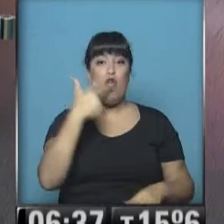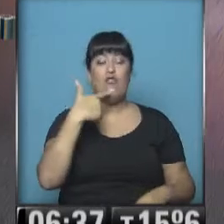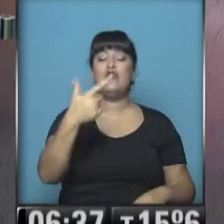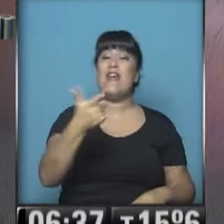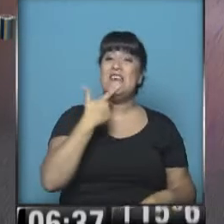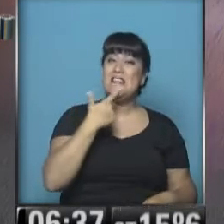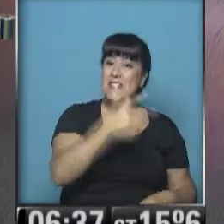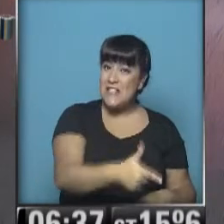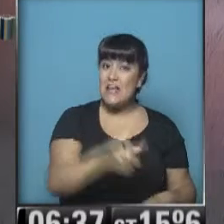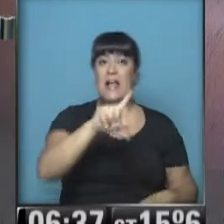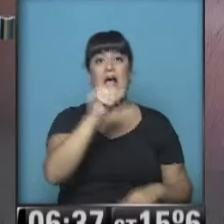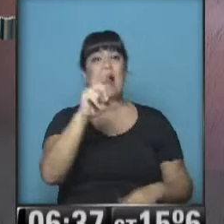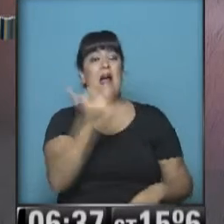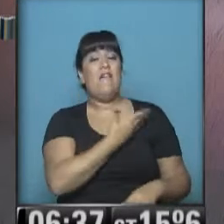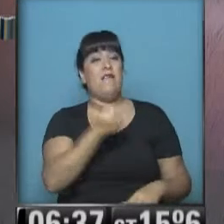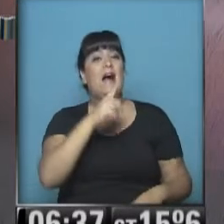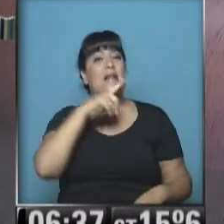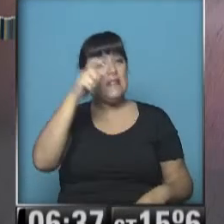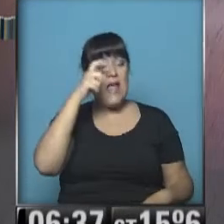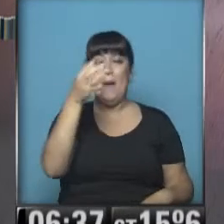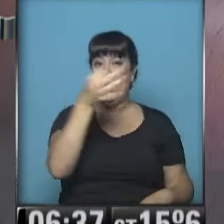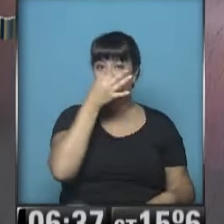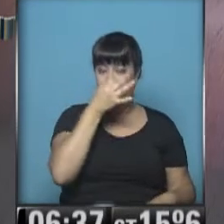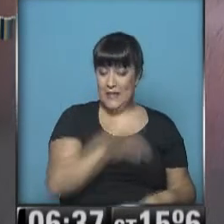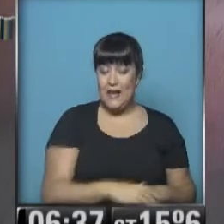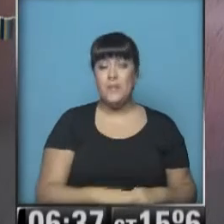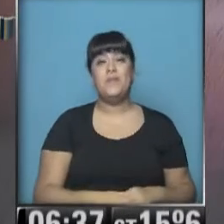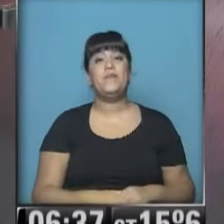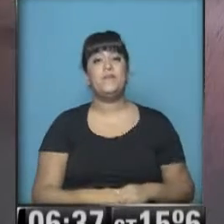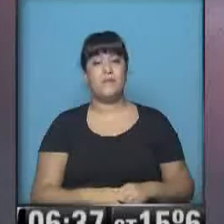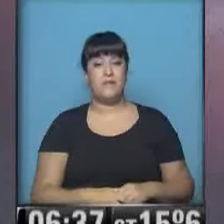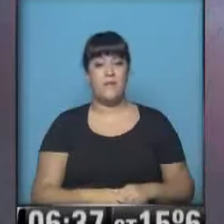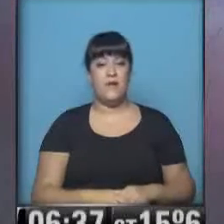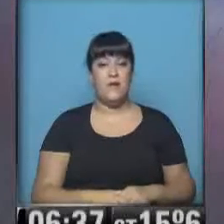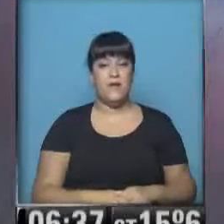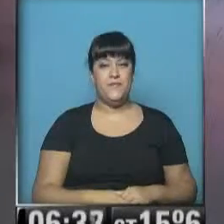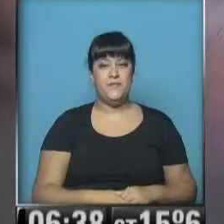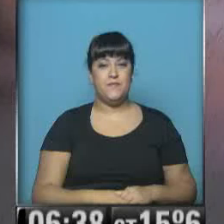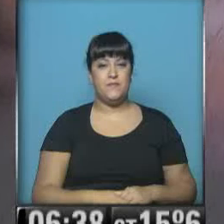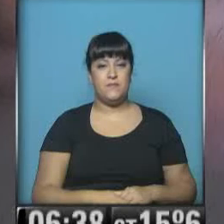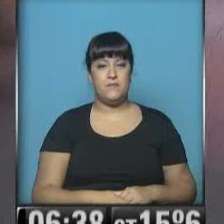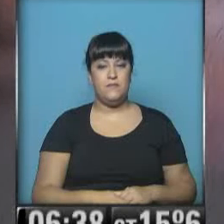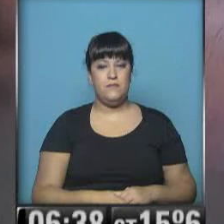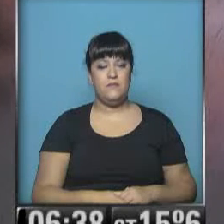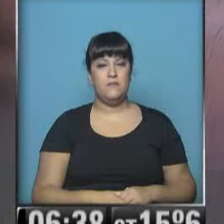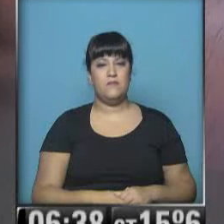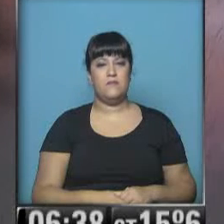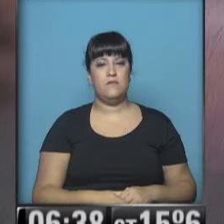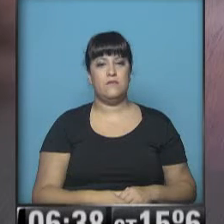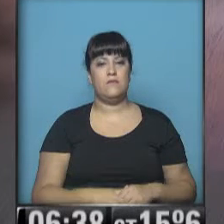Calafate, más cálido, veinte graditos. A ver, en el norte de la región patagónica, ¿qué tenemos?